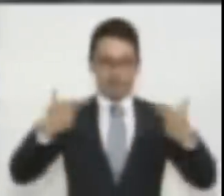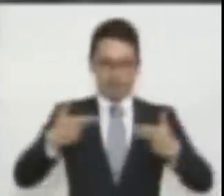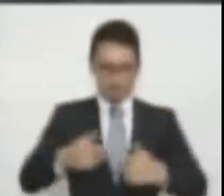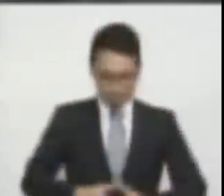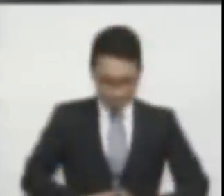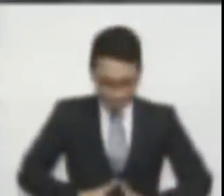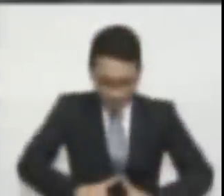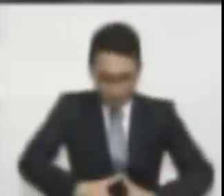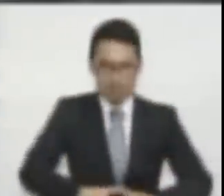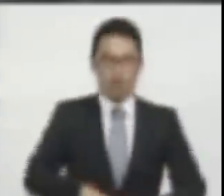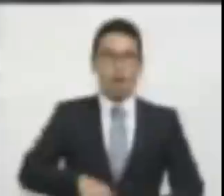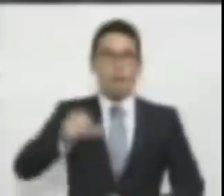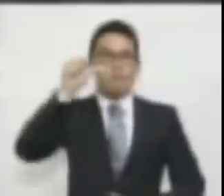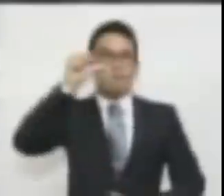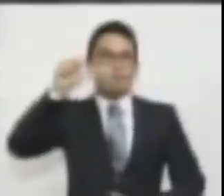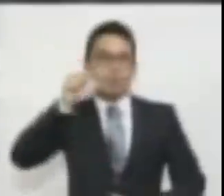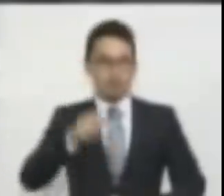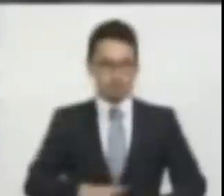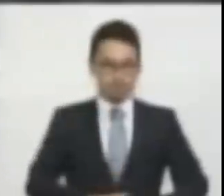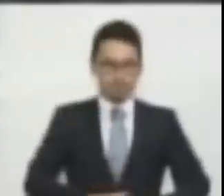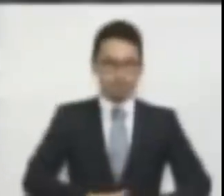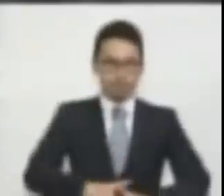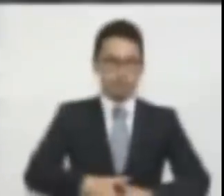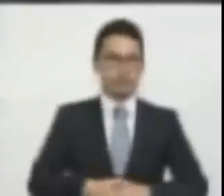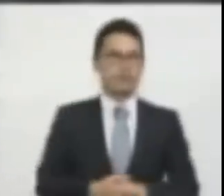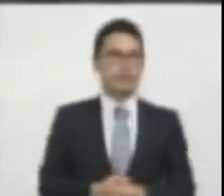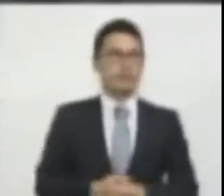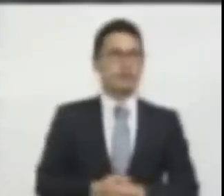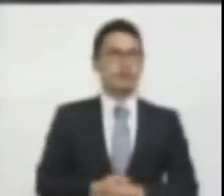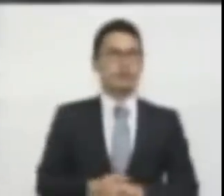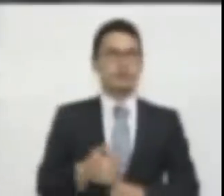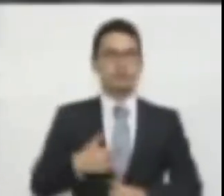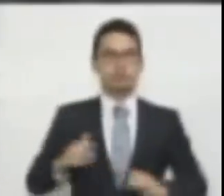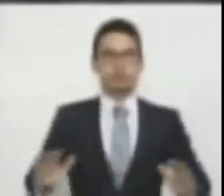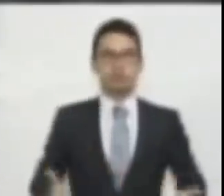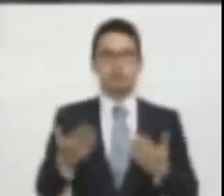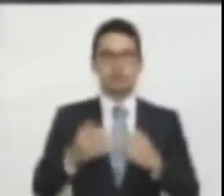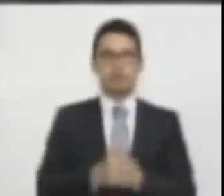que crea a los niños. La unión que estimula.